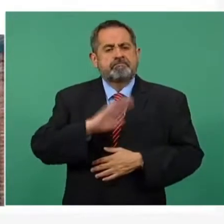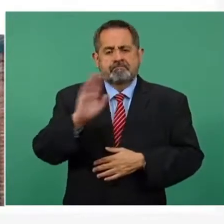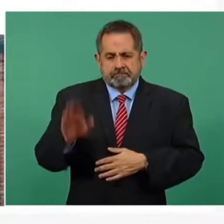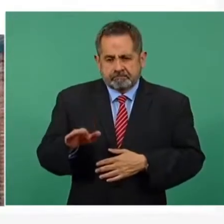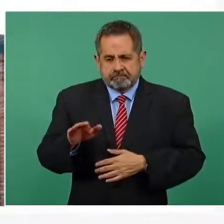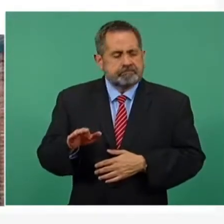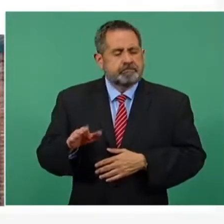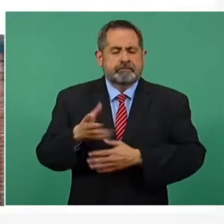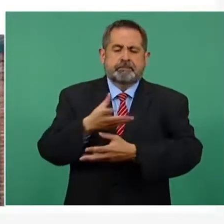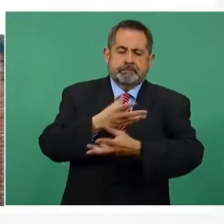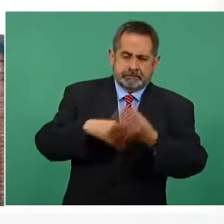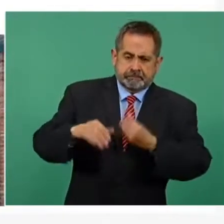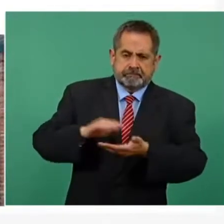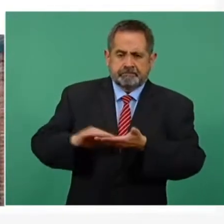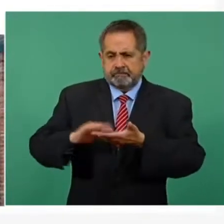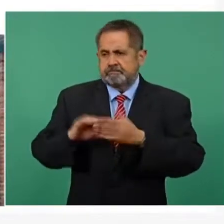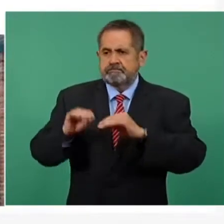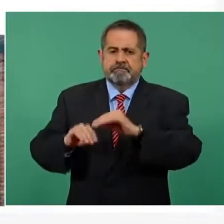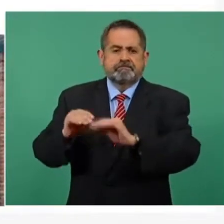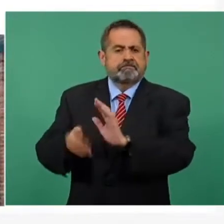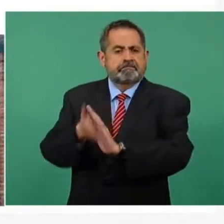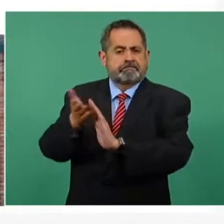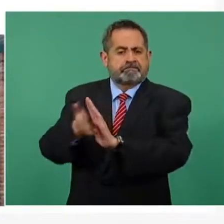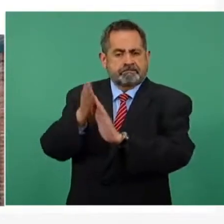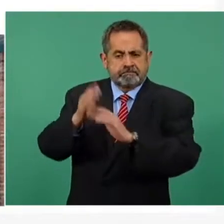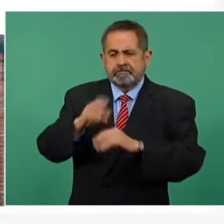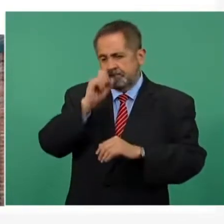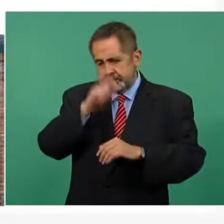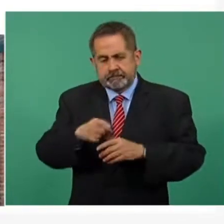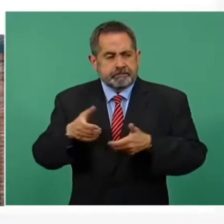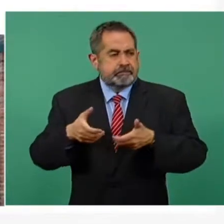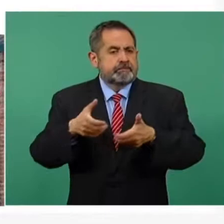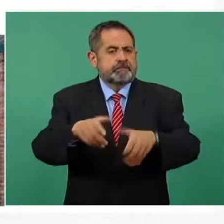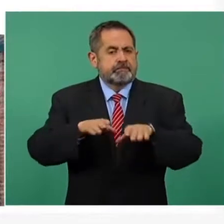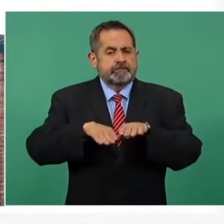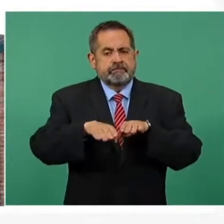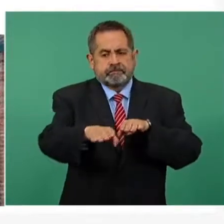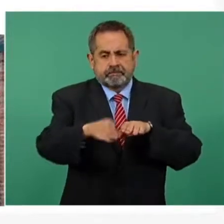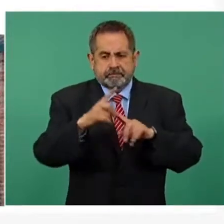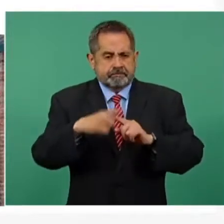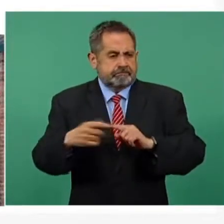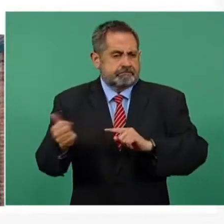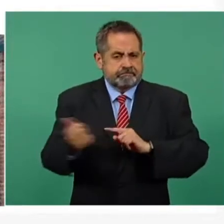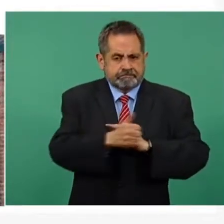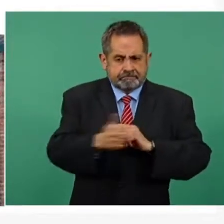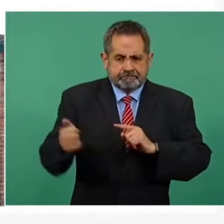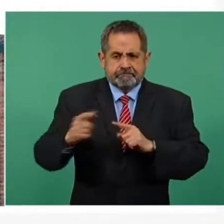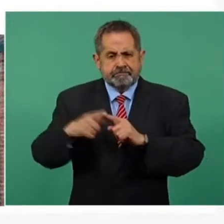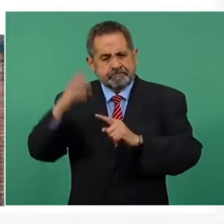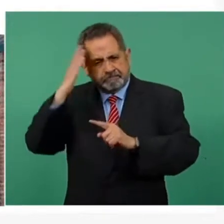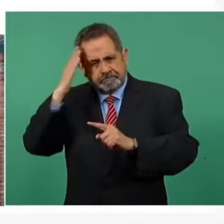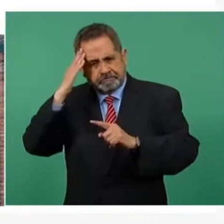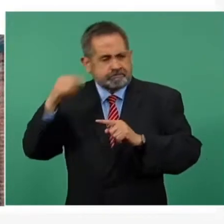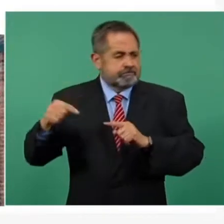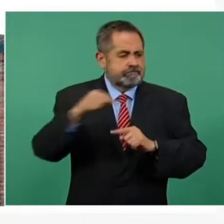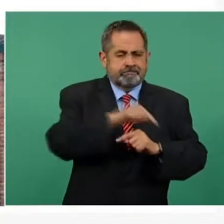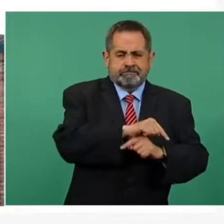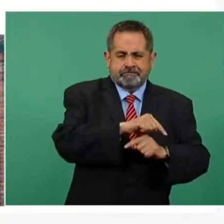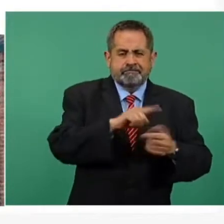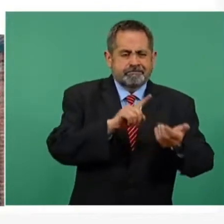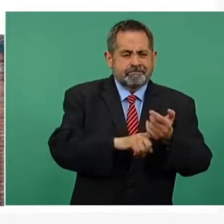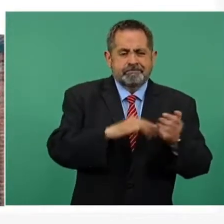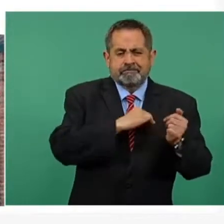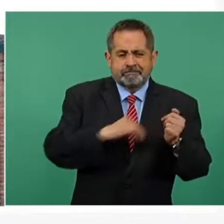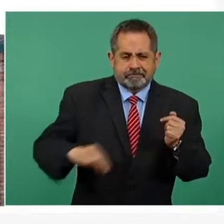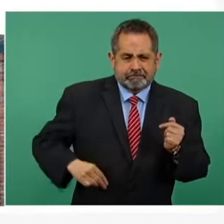o que resultaron heridas, está la construcción de caminos para la interconexión de las dos cabeceras municipales